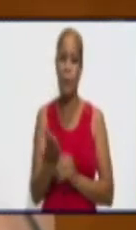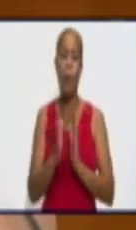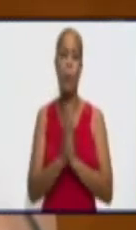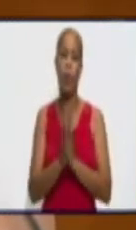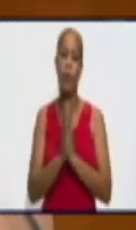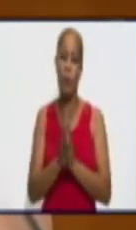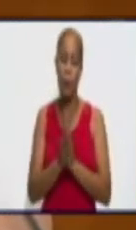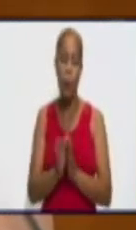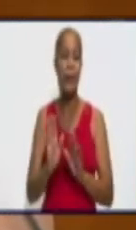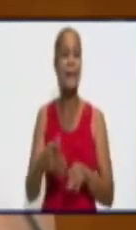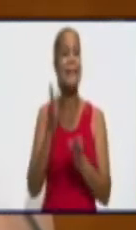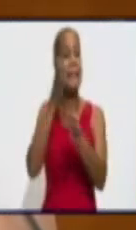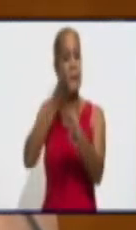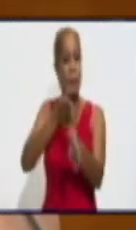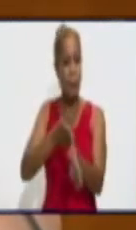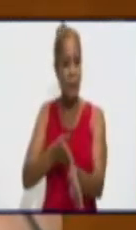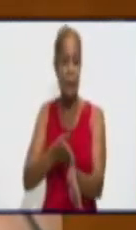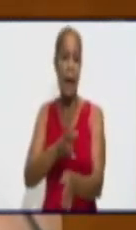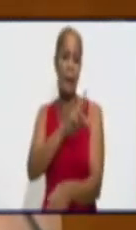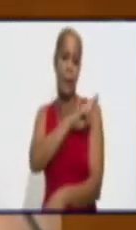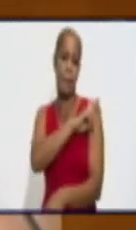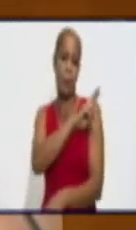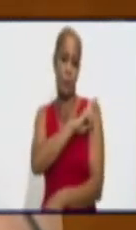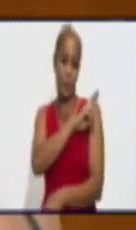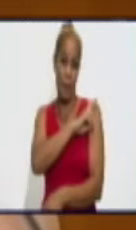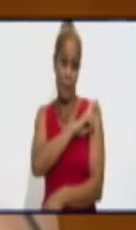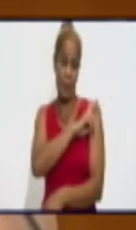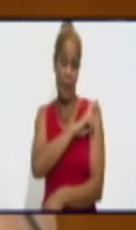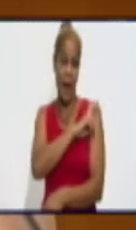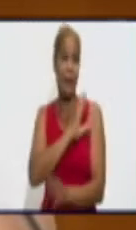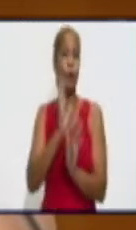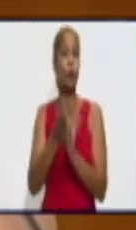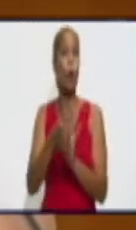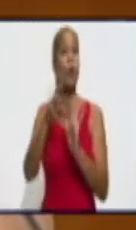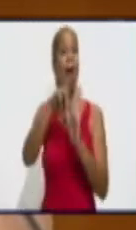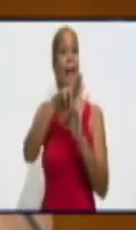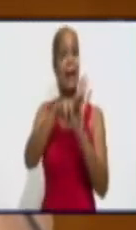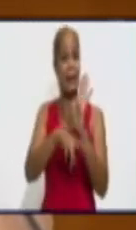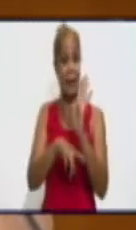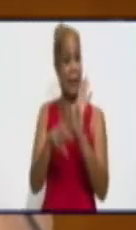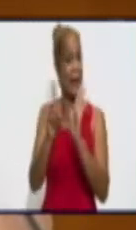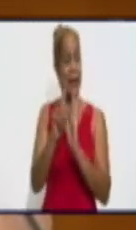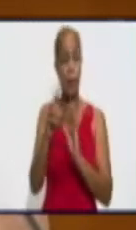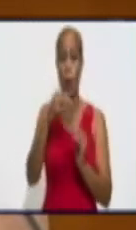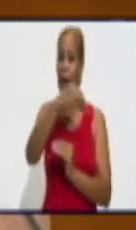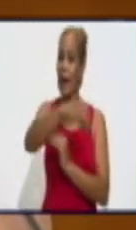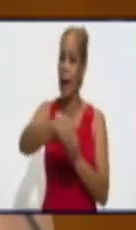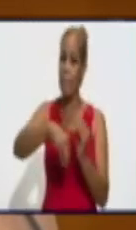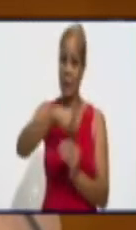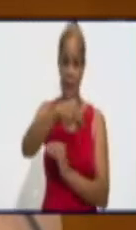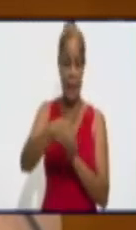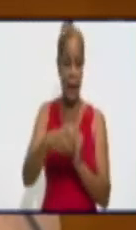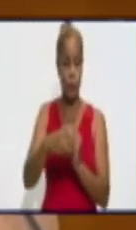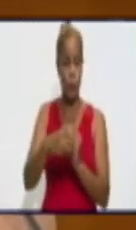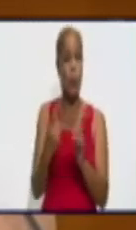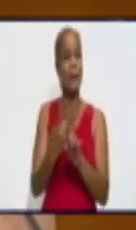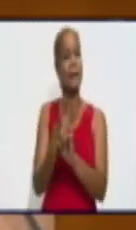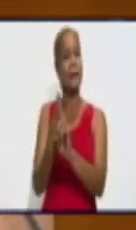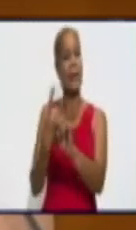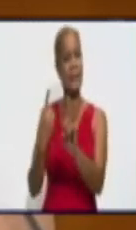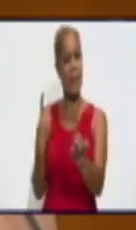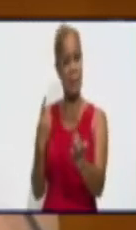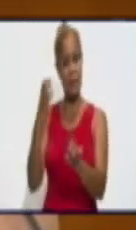responsabilidad. Está el ABC, las reglas básicas que no han cambiado en nada. Distanciamiento